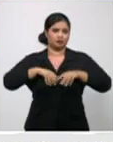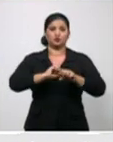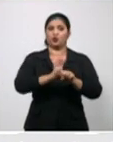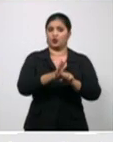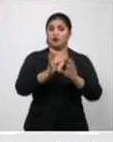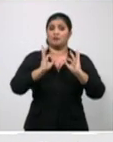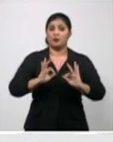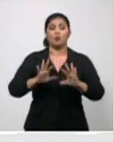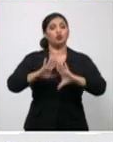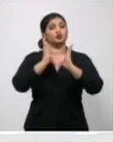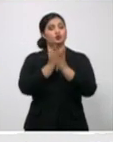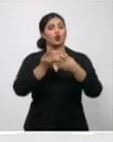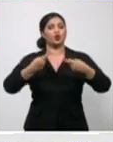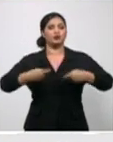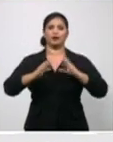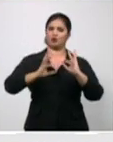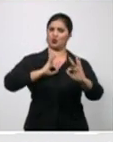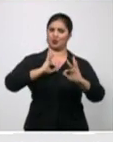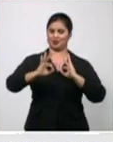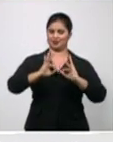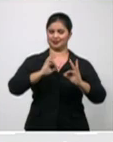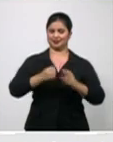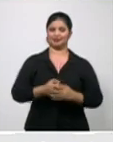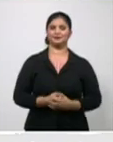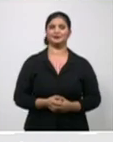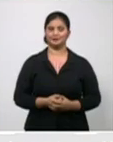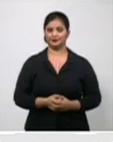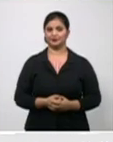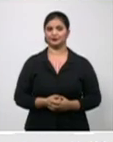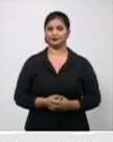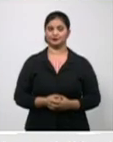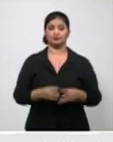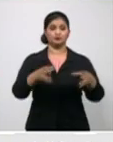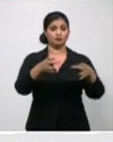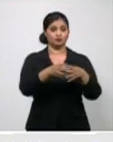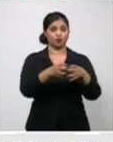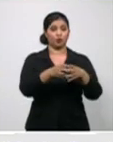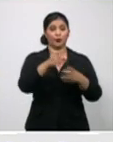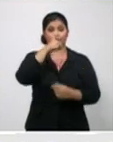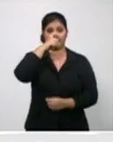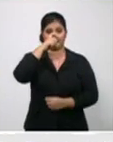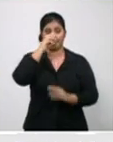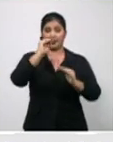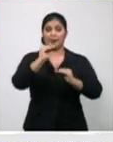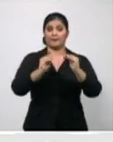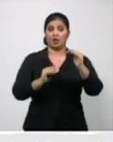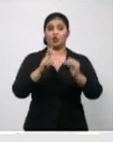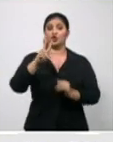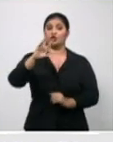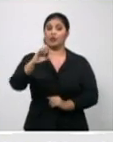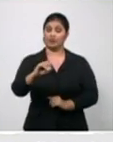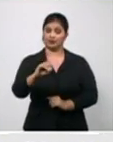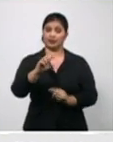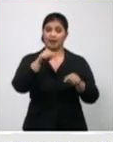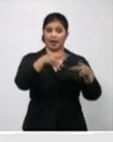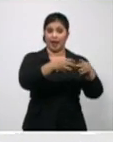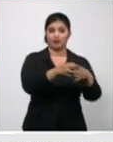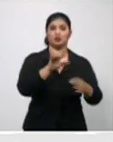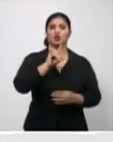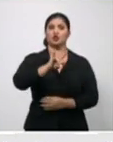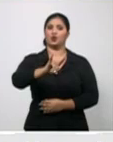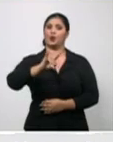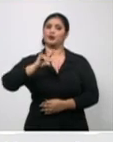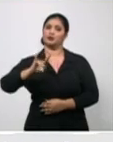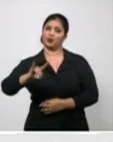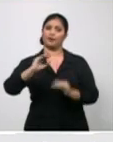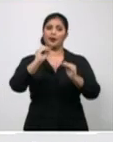Por grupos de edades, nuevamente en el grupo de menor de 20 años, 99 casos, una cifra elevada,